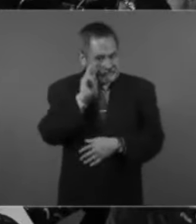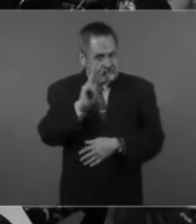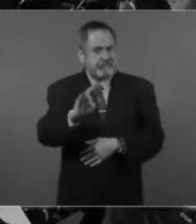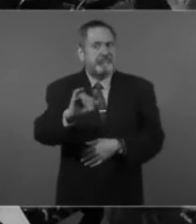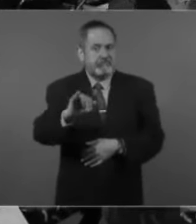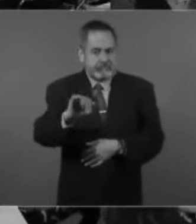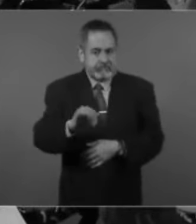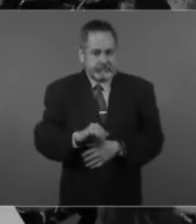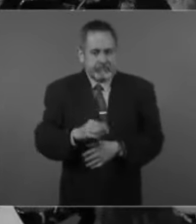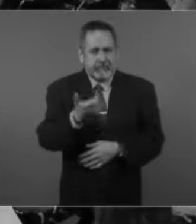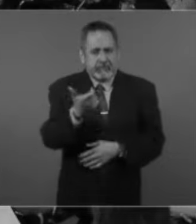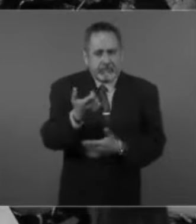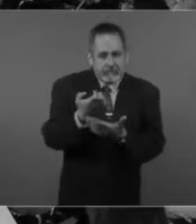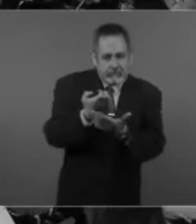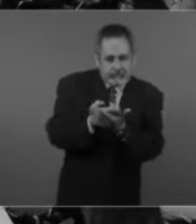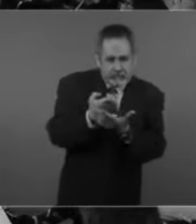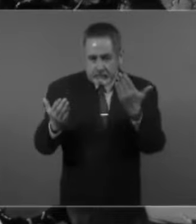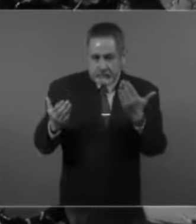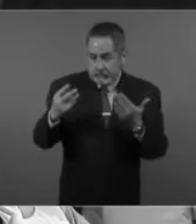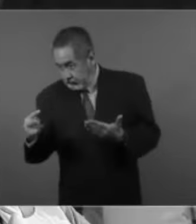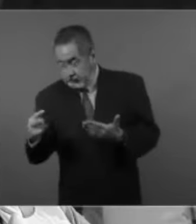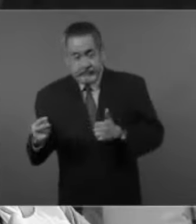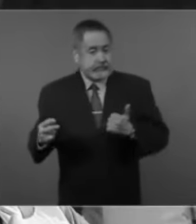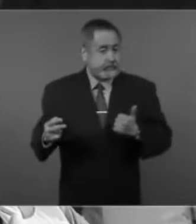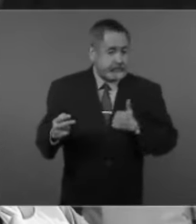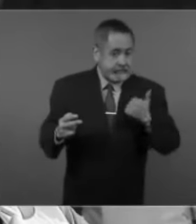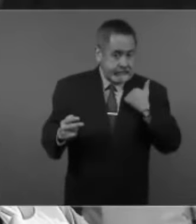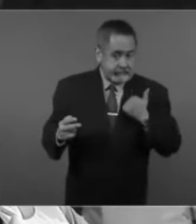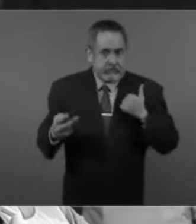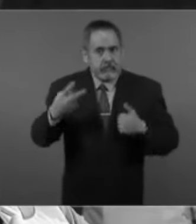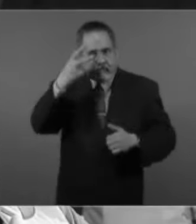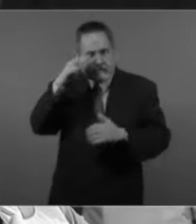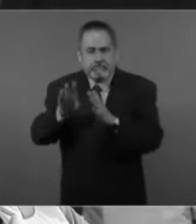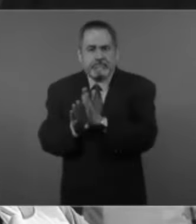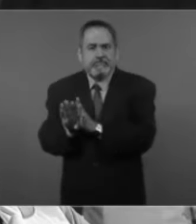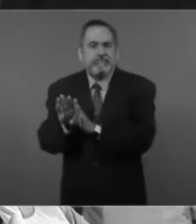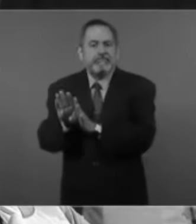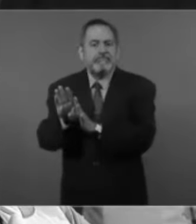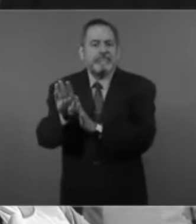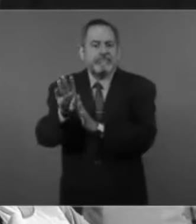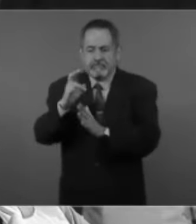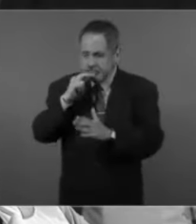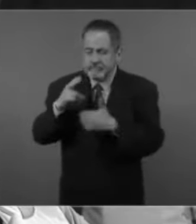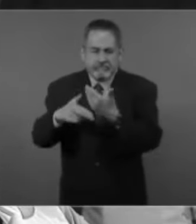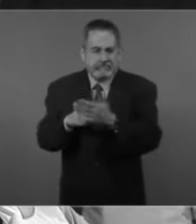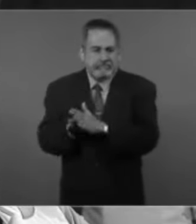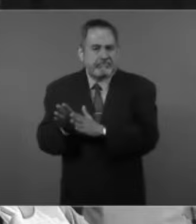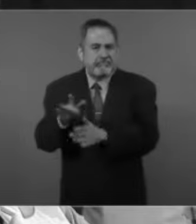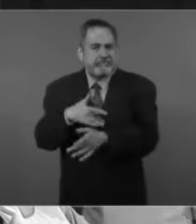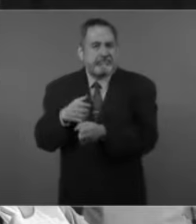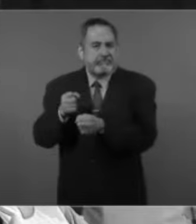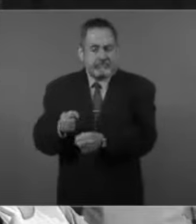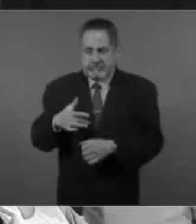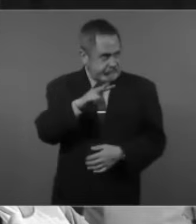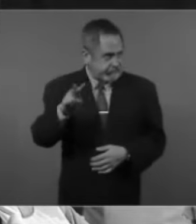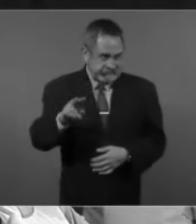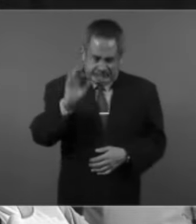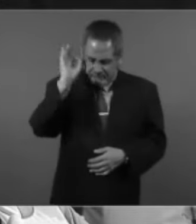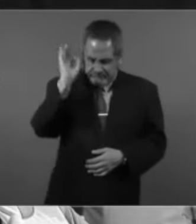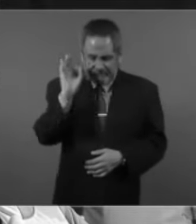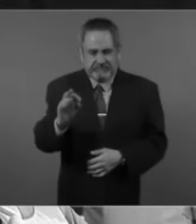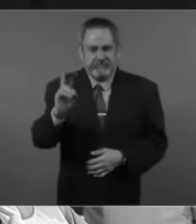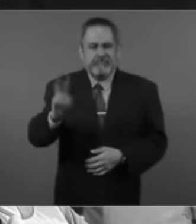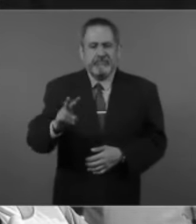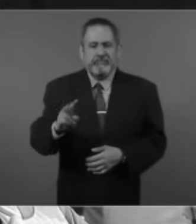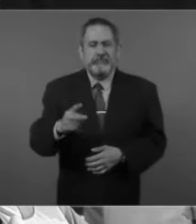comparamos las economías entre Canadá y México, pues México va a la alza, la estabilidad del país se siente, se ve y